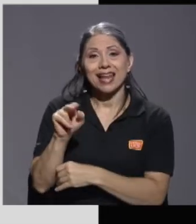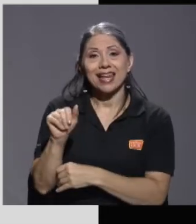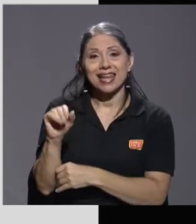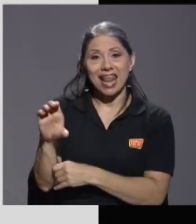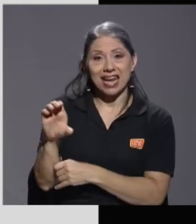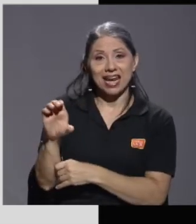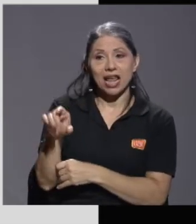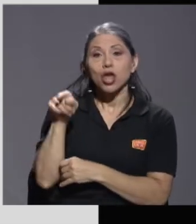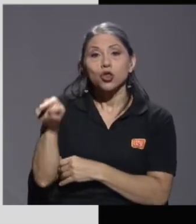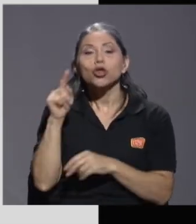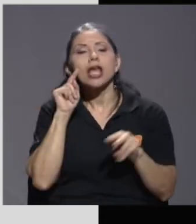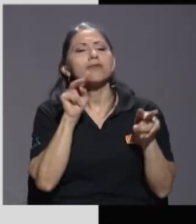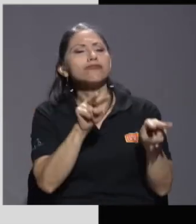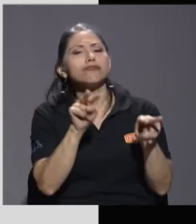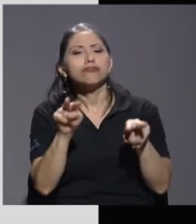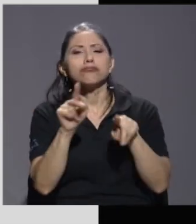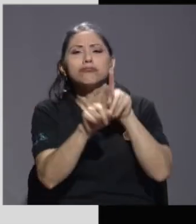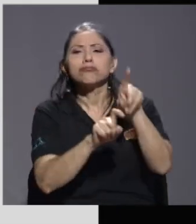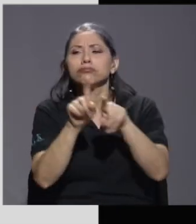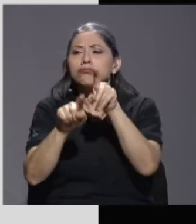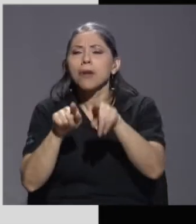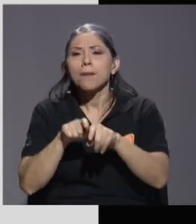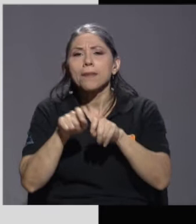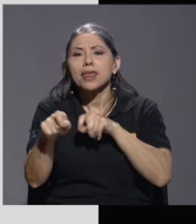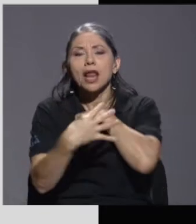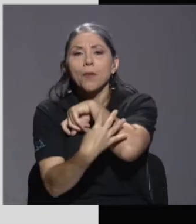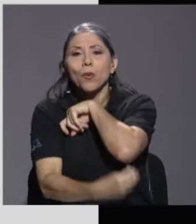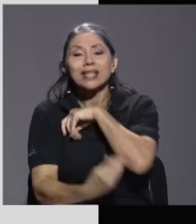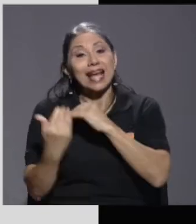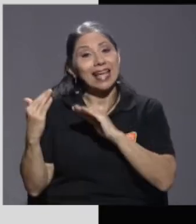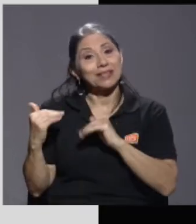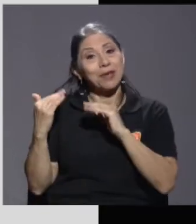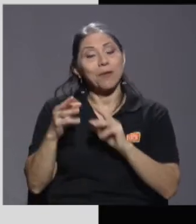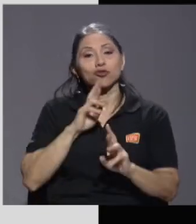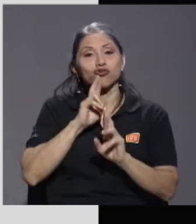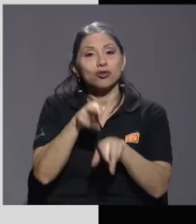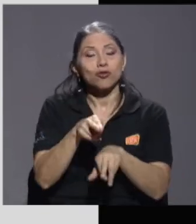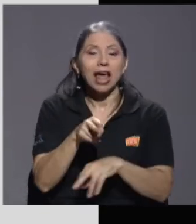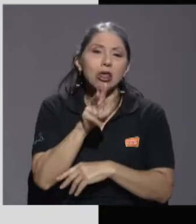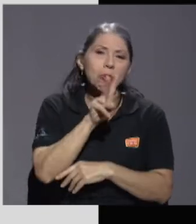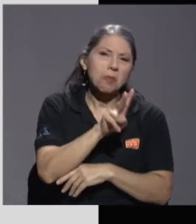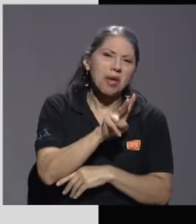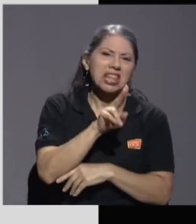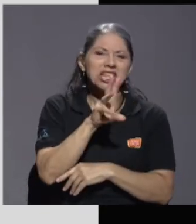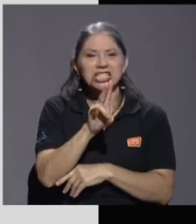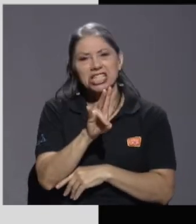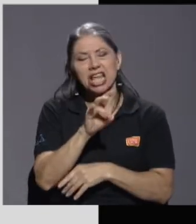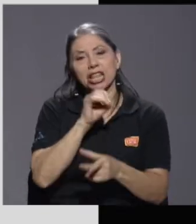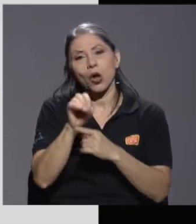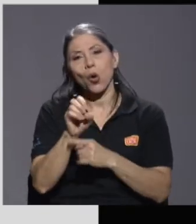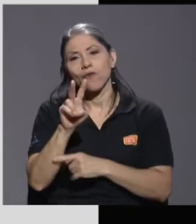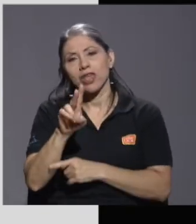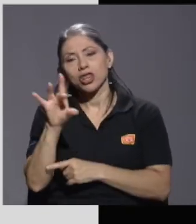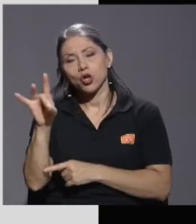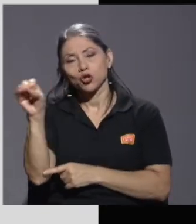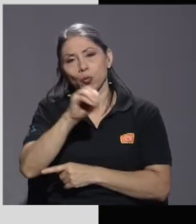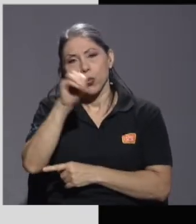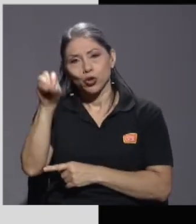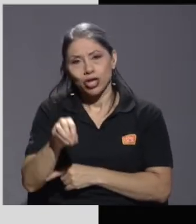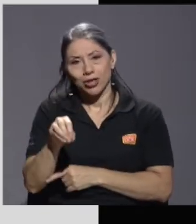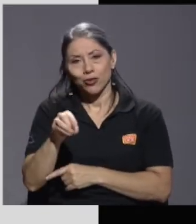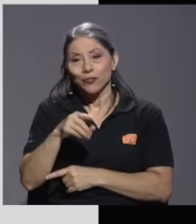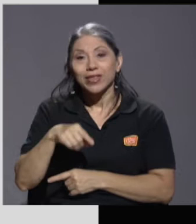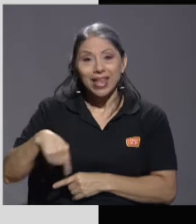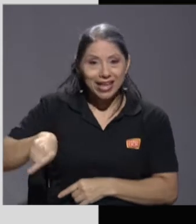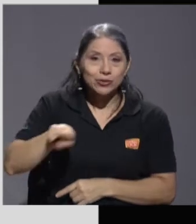donde mide la pobreza, el resultado sea entre el 27 y el 28%. Realmente eso es lo que esperaríamos